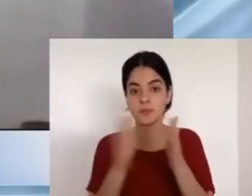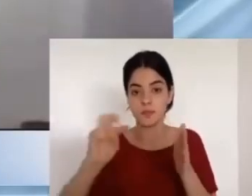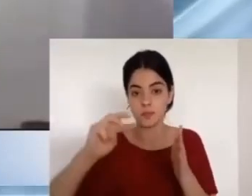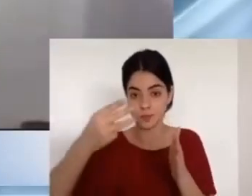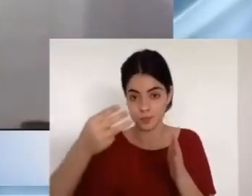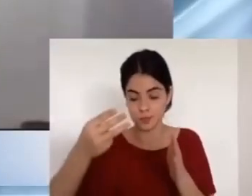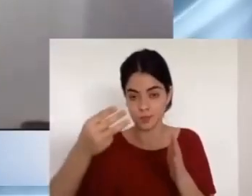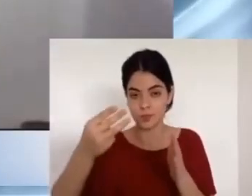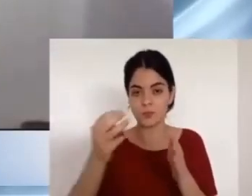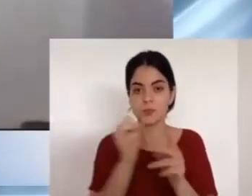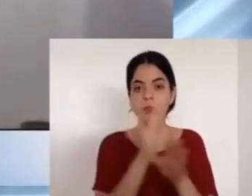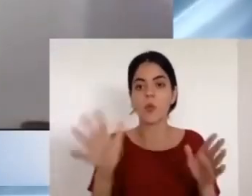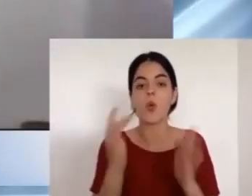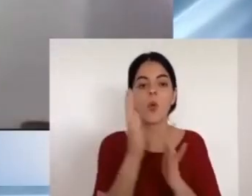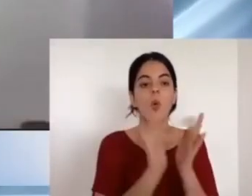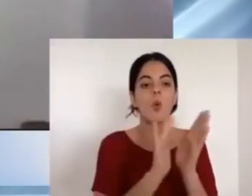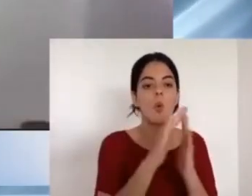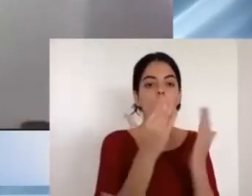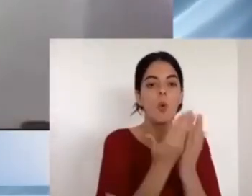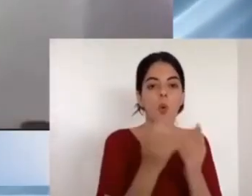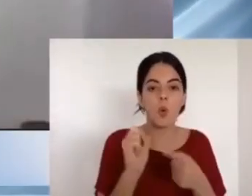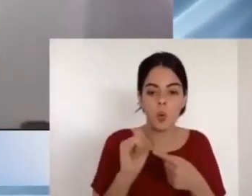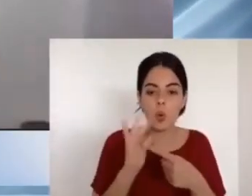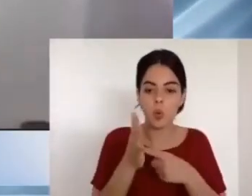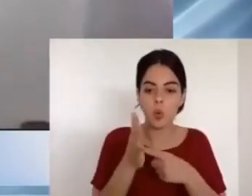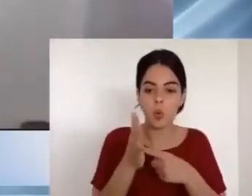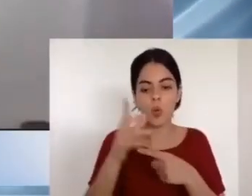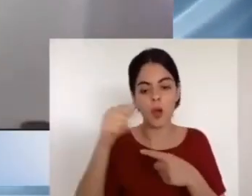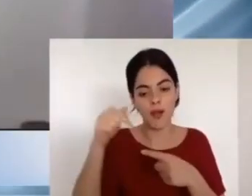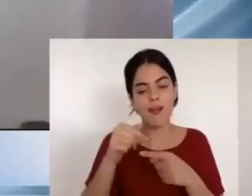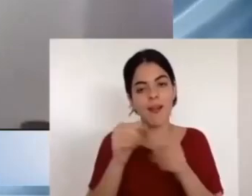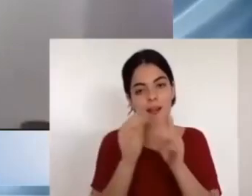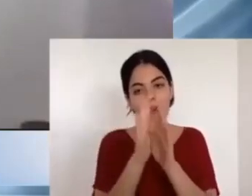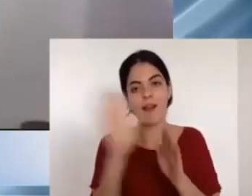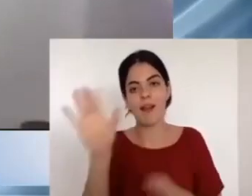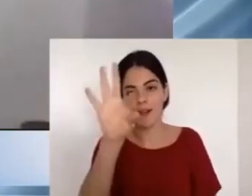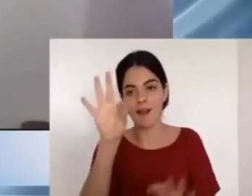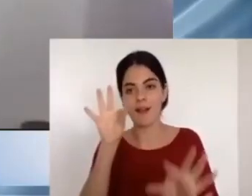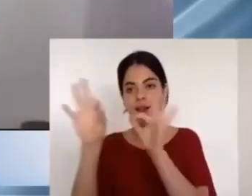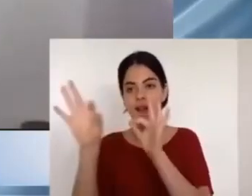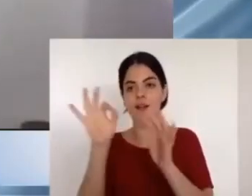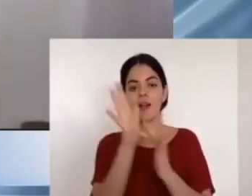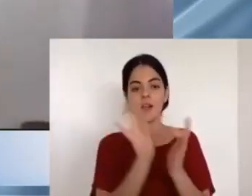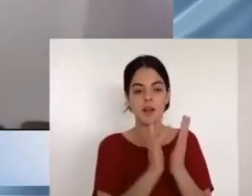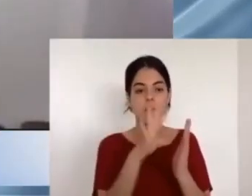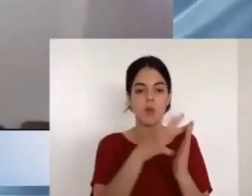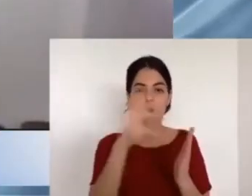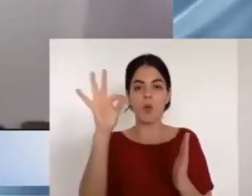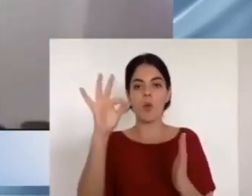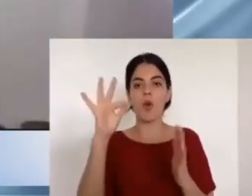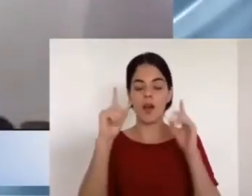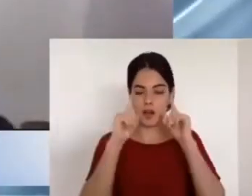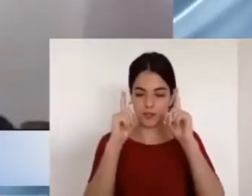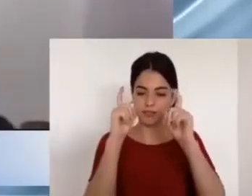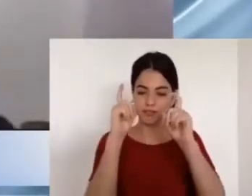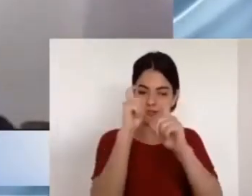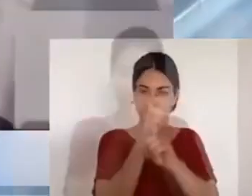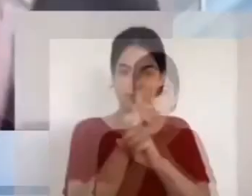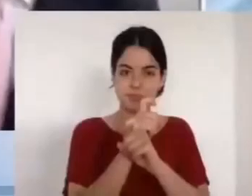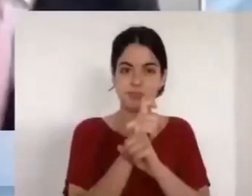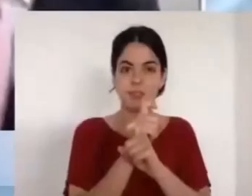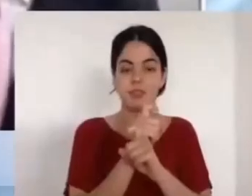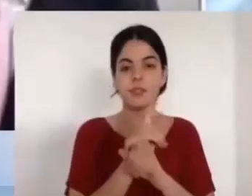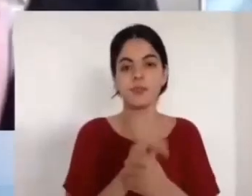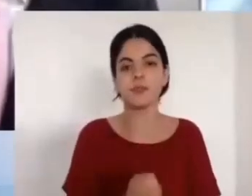a partir de la cual yo quiero hacer esta reflexión. Dice el versículo